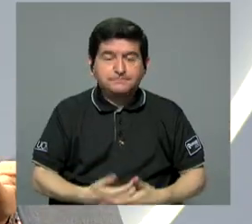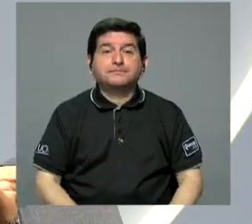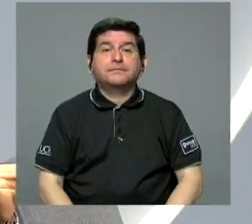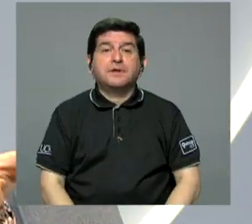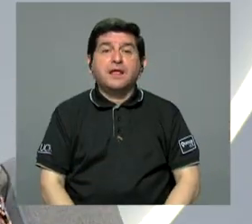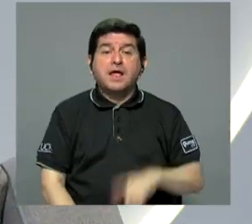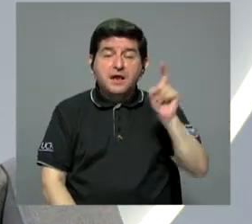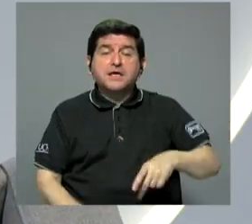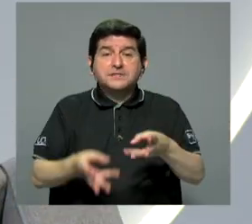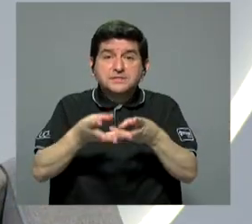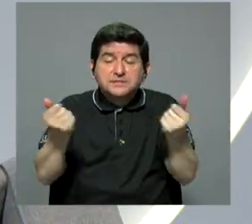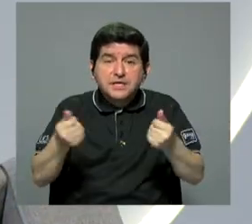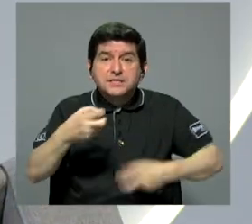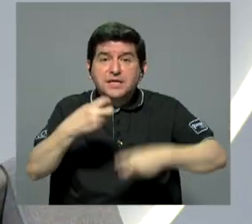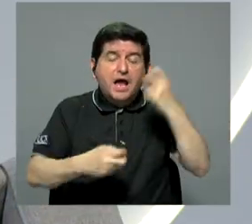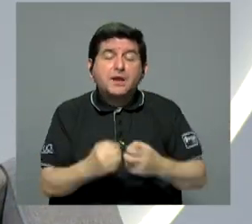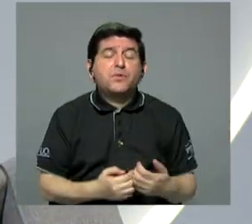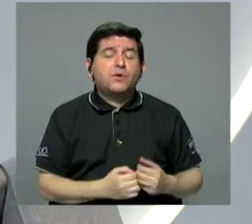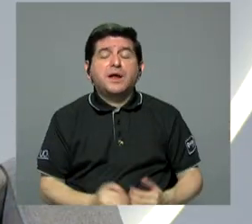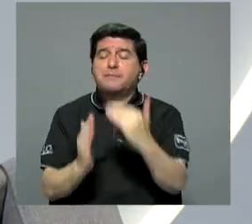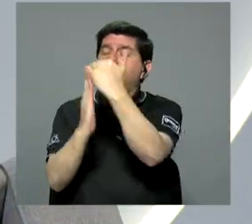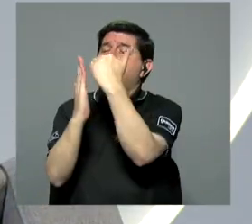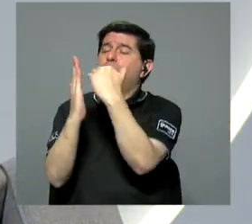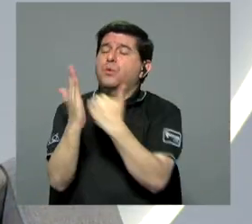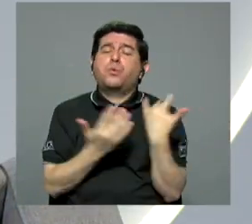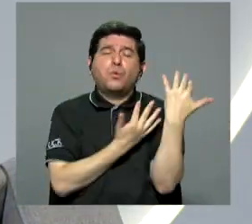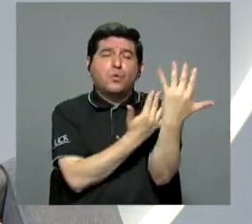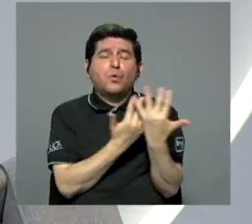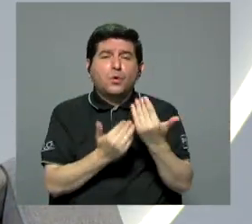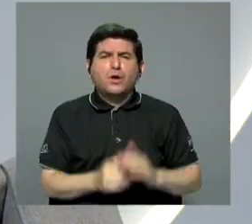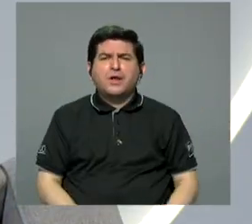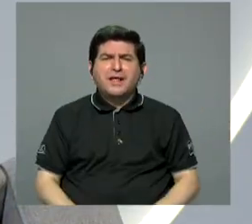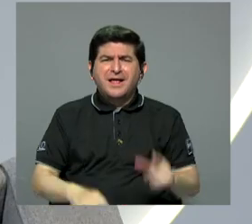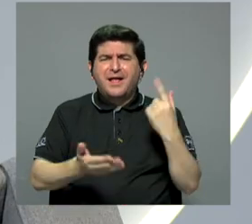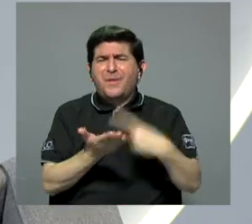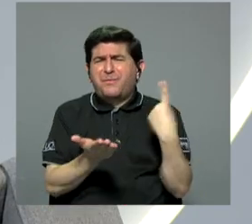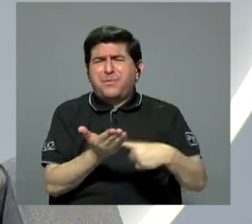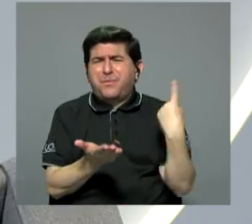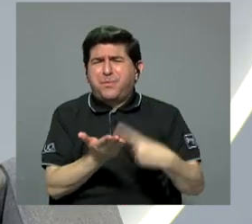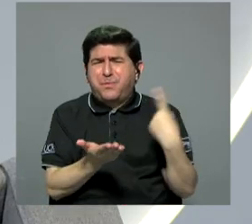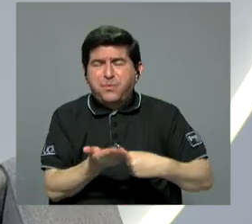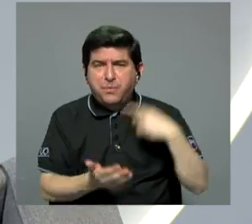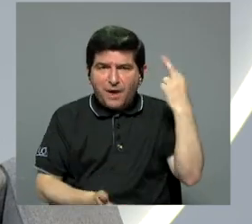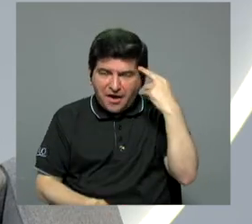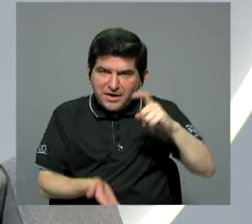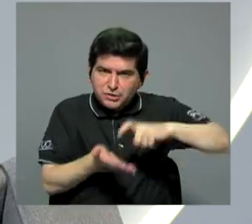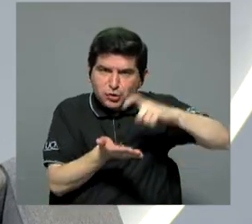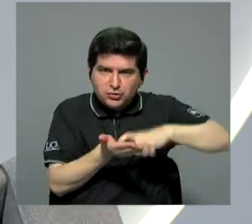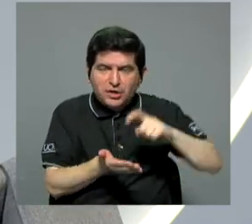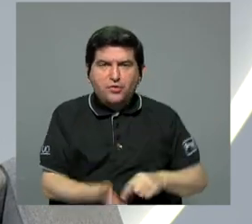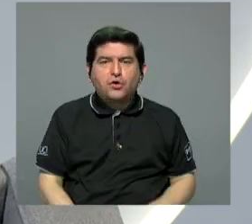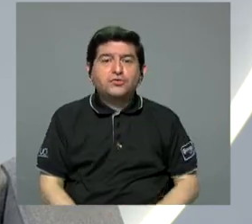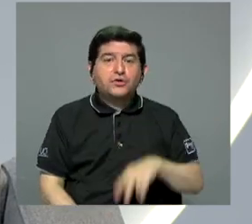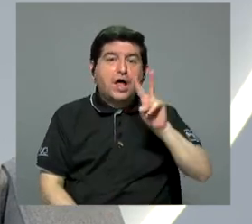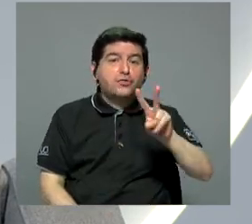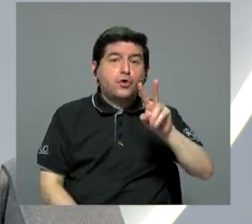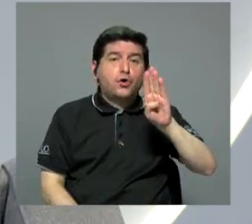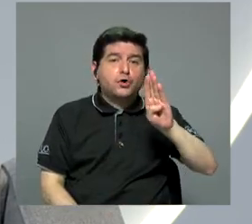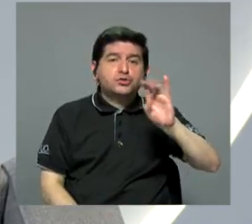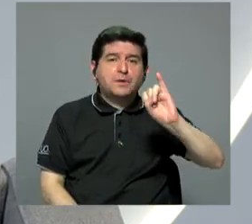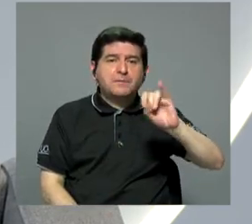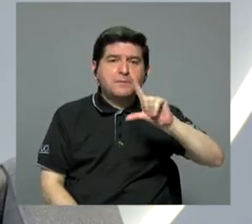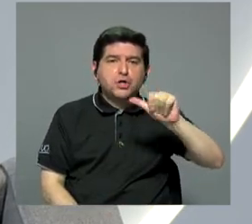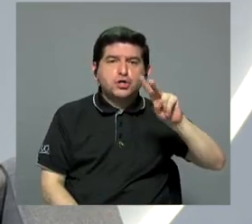tiene que resolver el problema de listas de espera, y ha habido toda una gran discusión precisamente por la deuda de dos billones